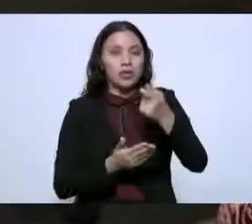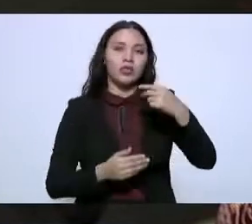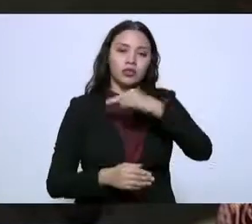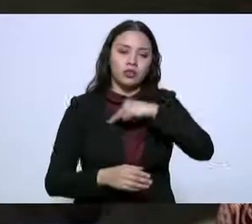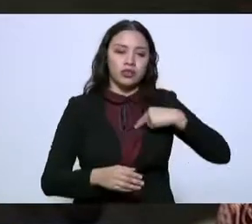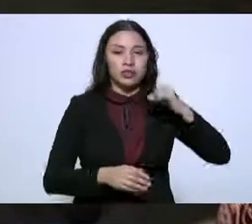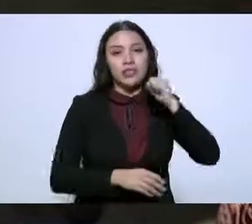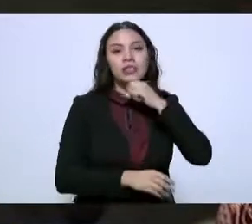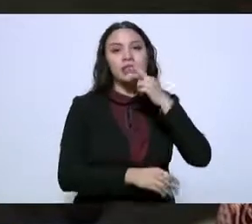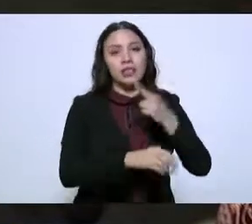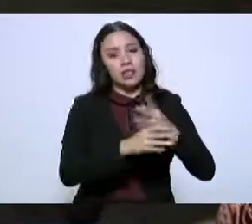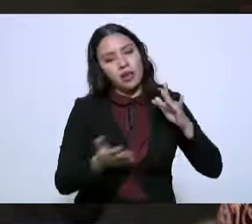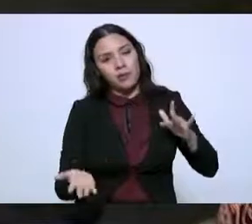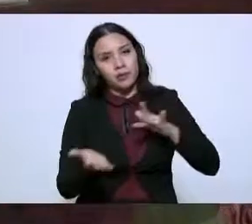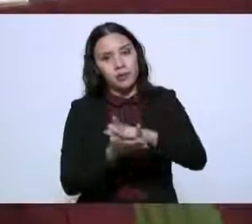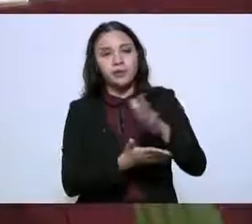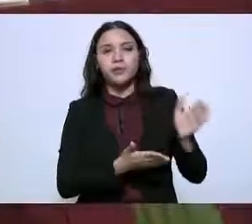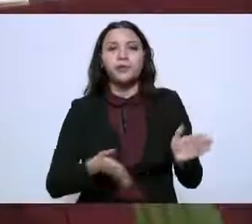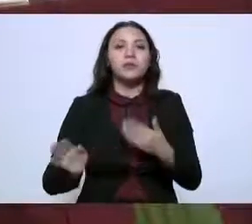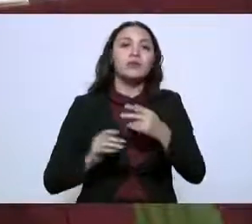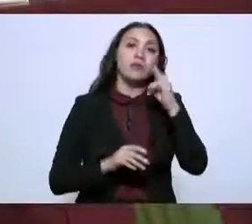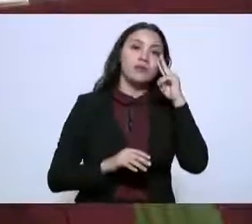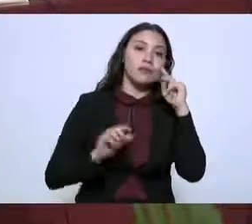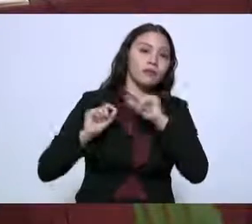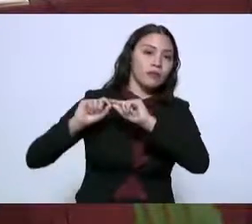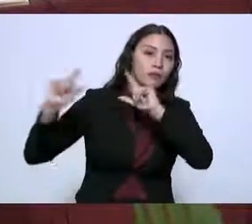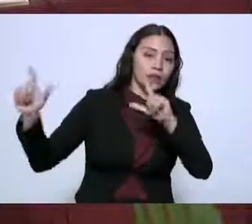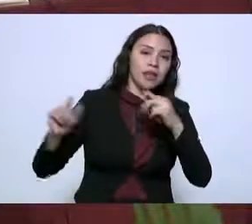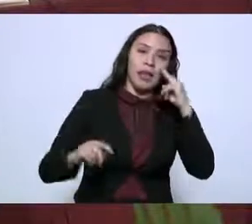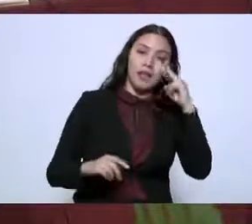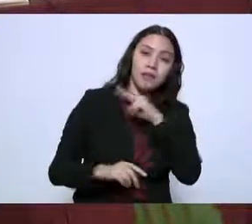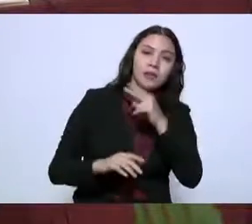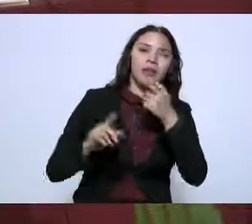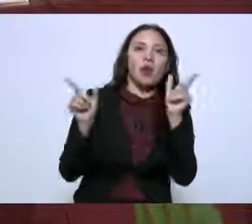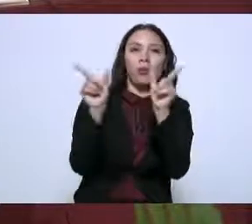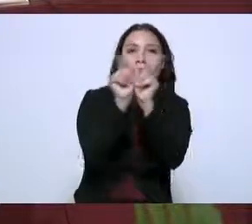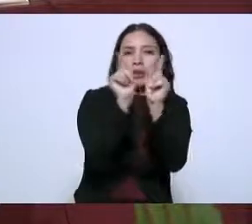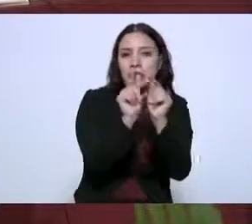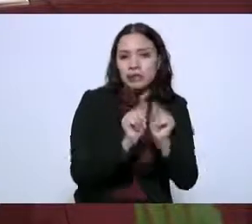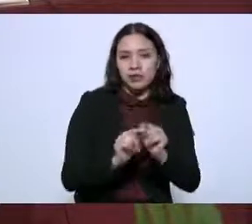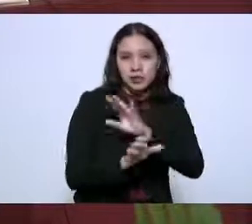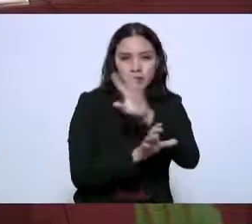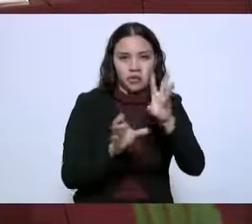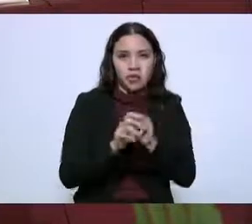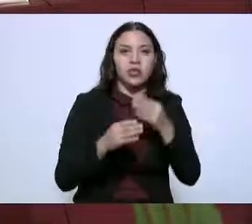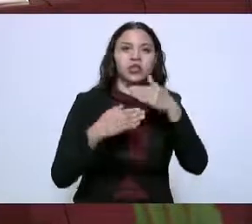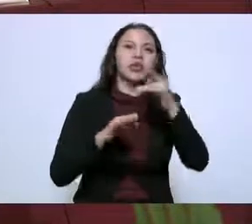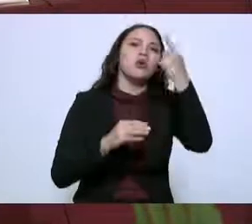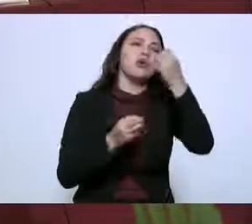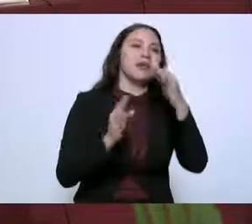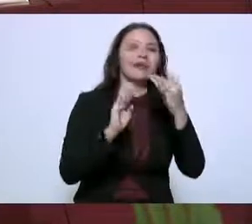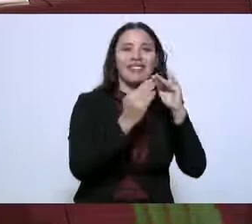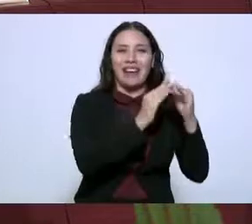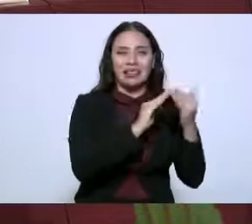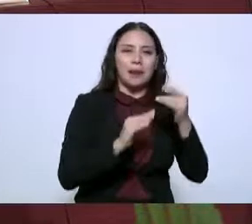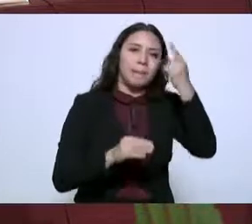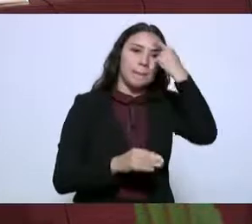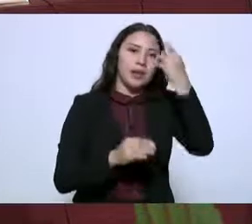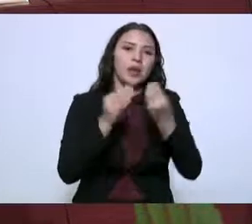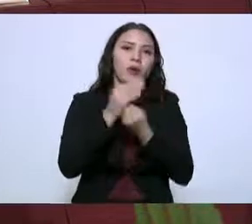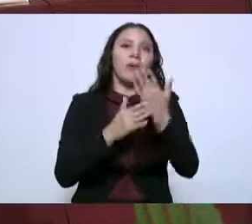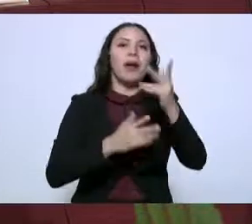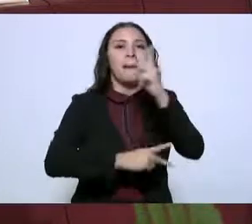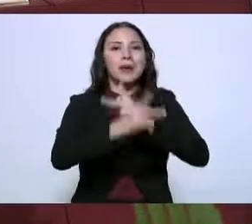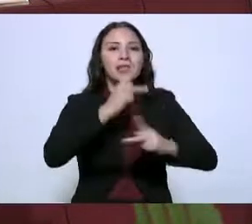parte de la Secretaría. En la siguiente lámina tenemos algún resumen general en materia de vivienda lo que es la colocación de